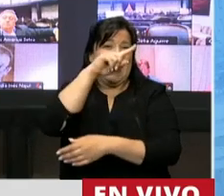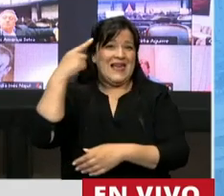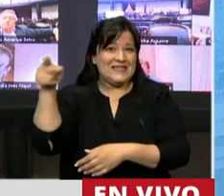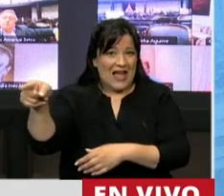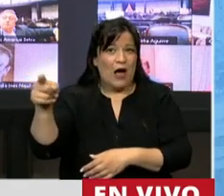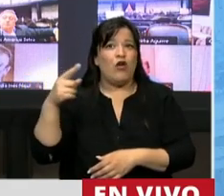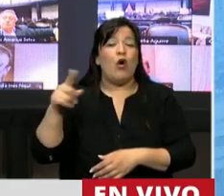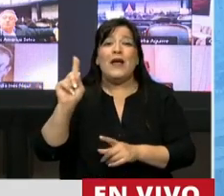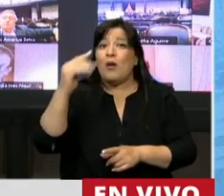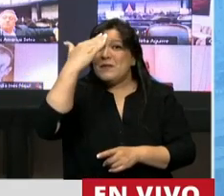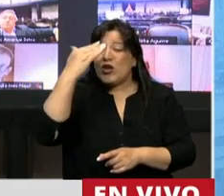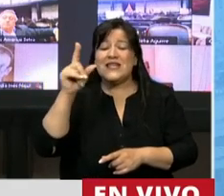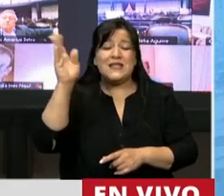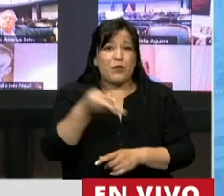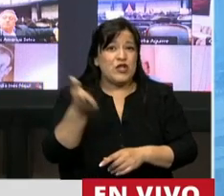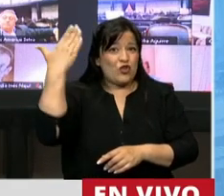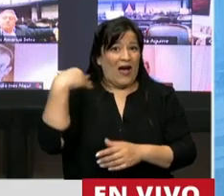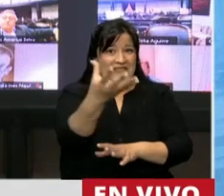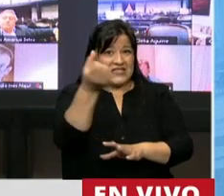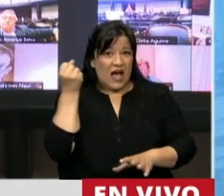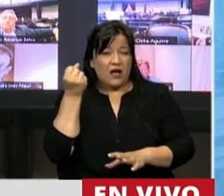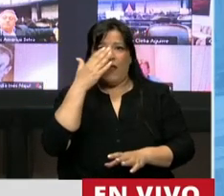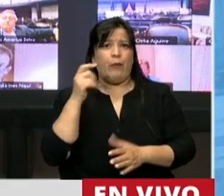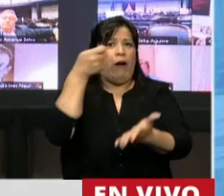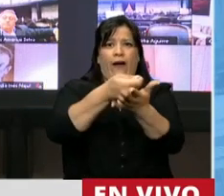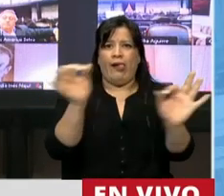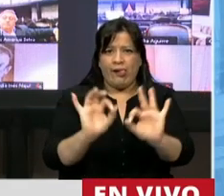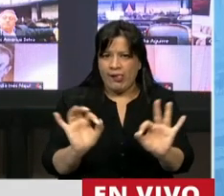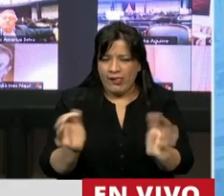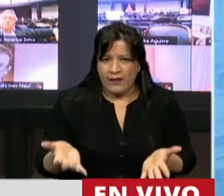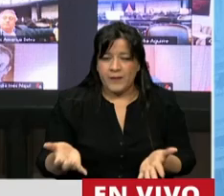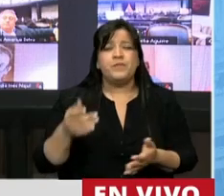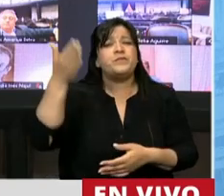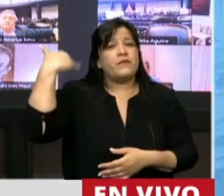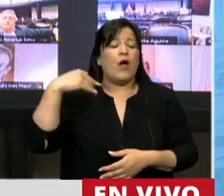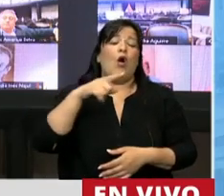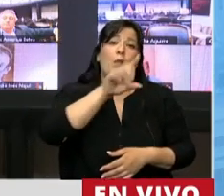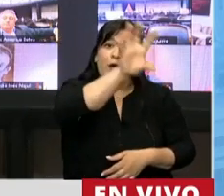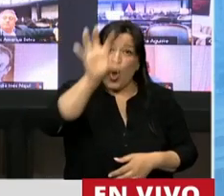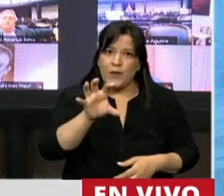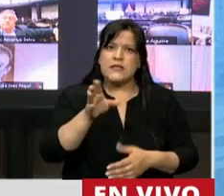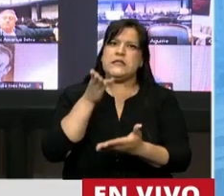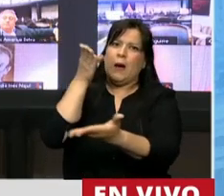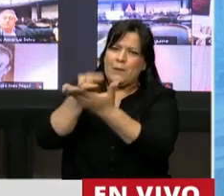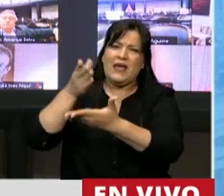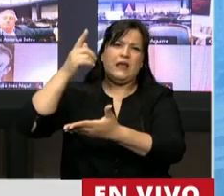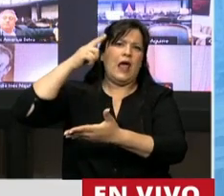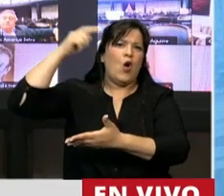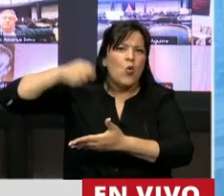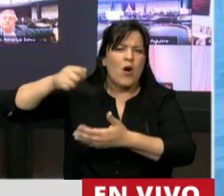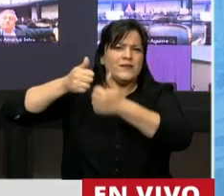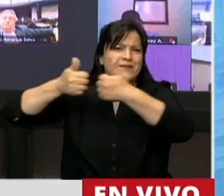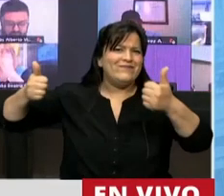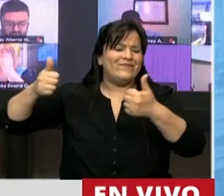ese 15% algunas de ellas tuvieron que ir a la corte para que recién en el 2015 se reconociera y se declarara